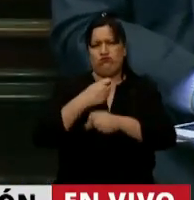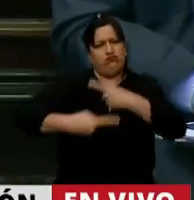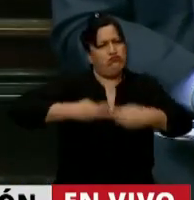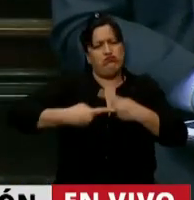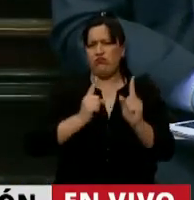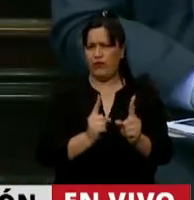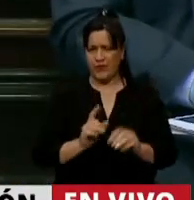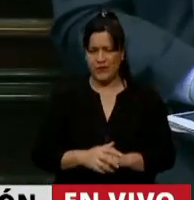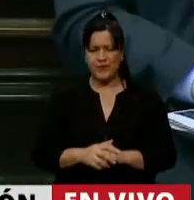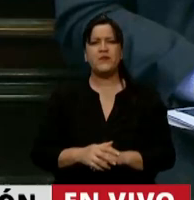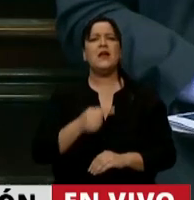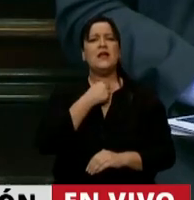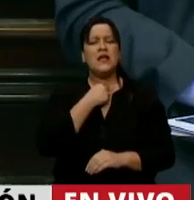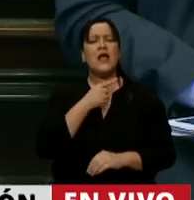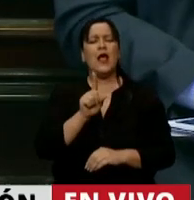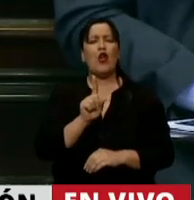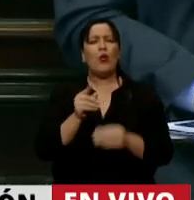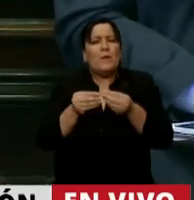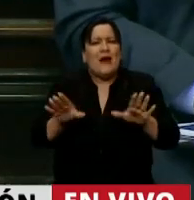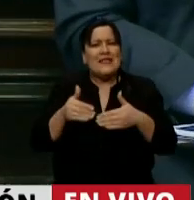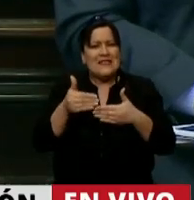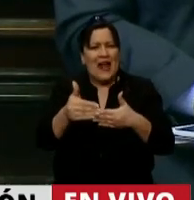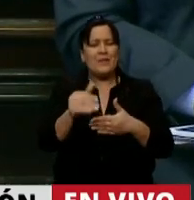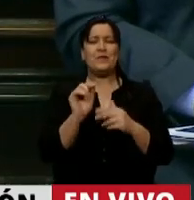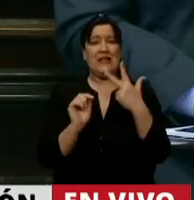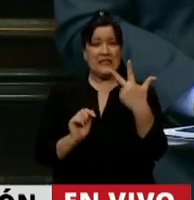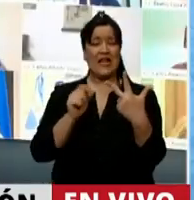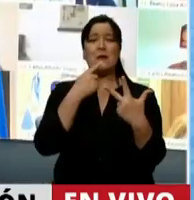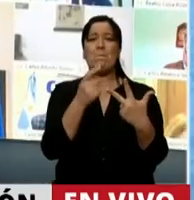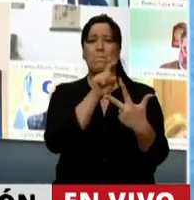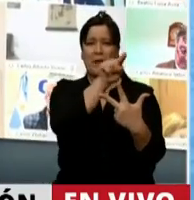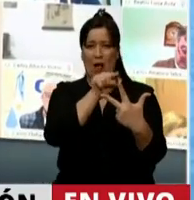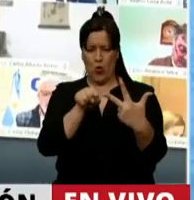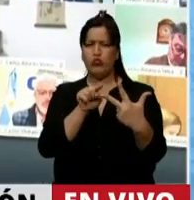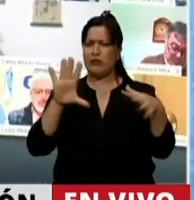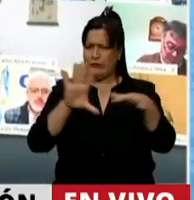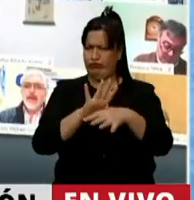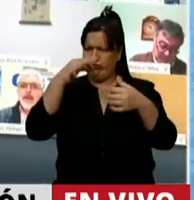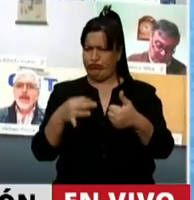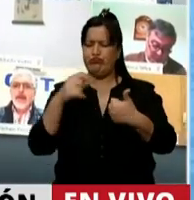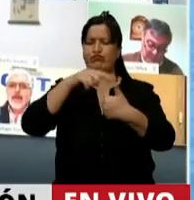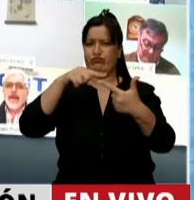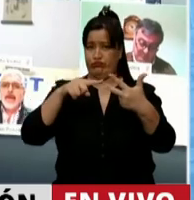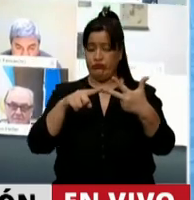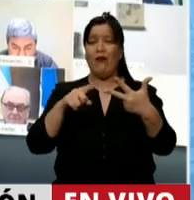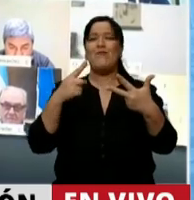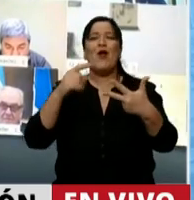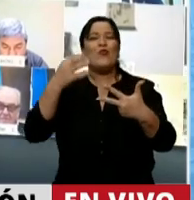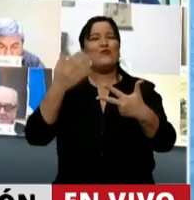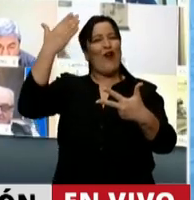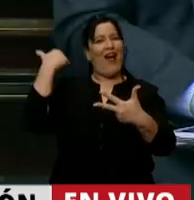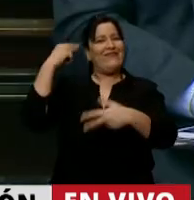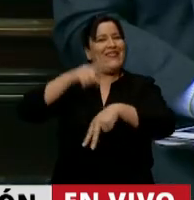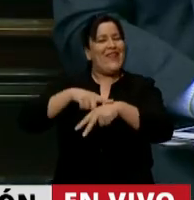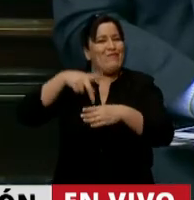Quiero arrancar también por tres preguntas muy concretas que se hicieron anteriormente y por el tiempo no